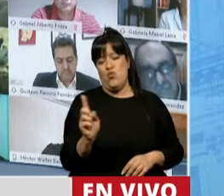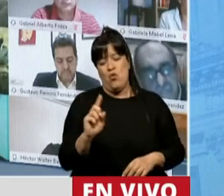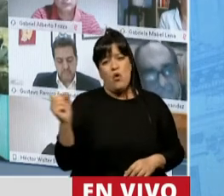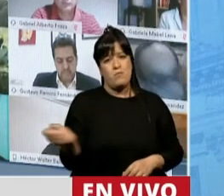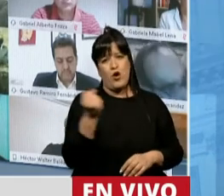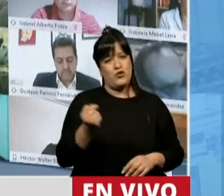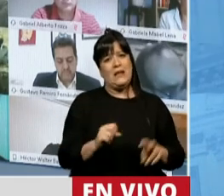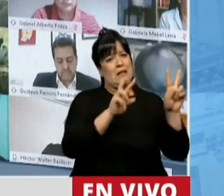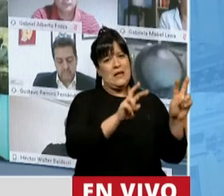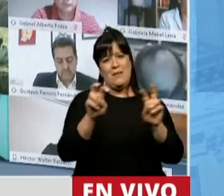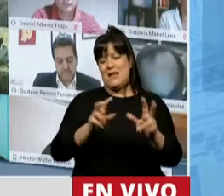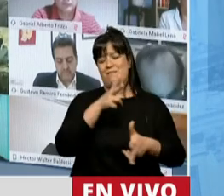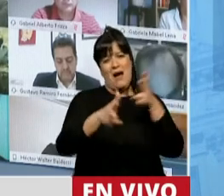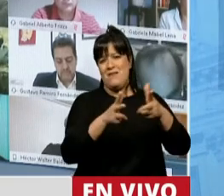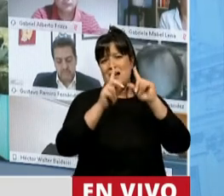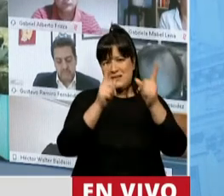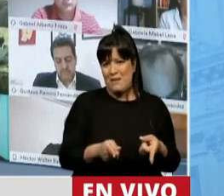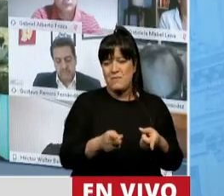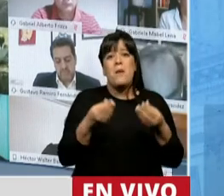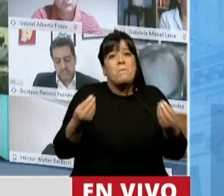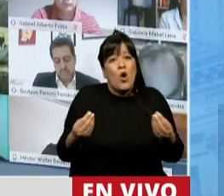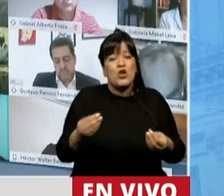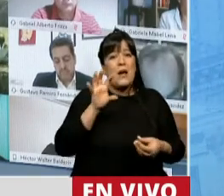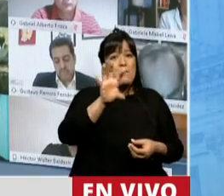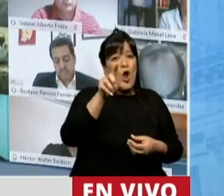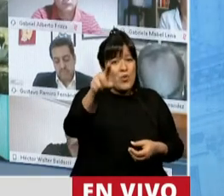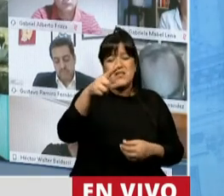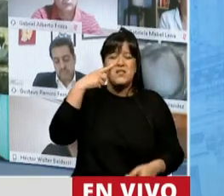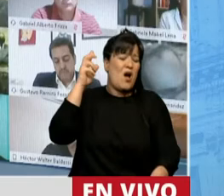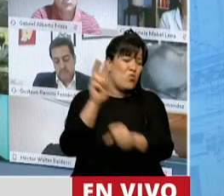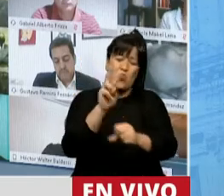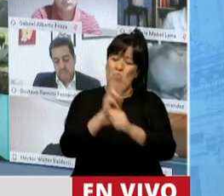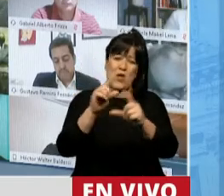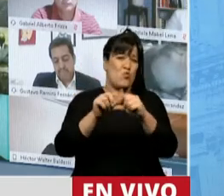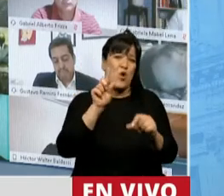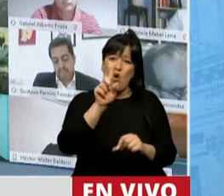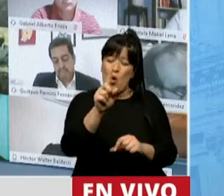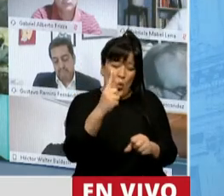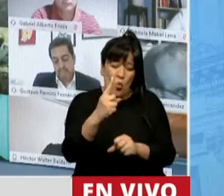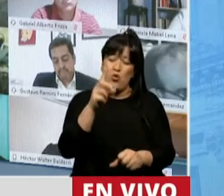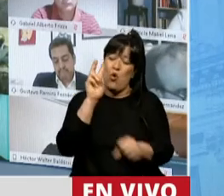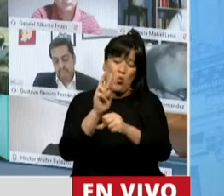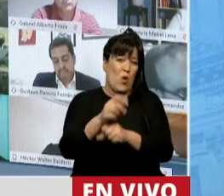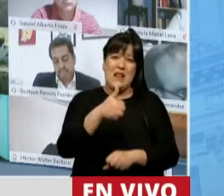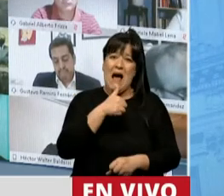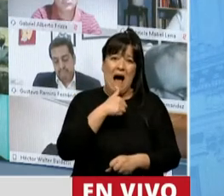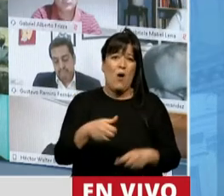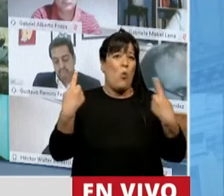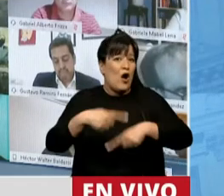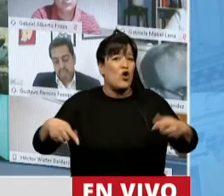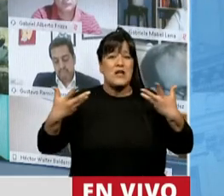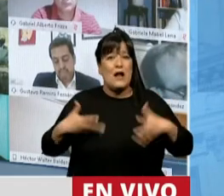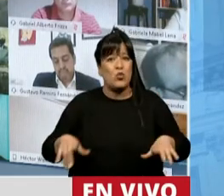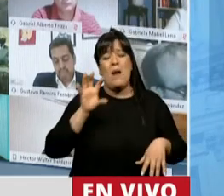estas cuestiones, señora Presidenta. Porque, claro, si hay una provincia que ha cuidado el agua, que ha cuidado los recursos naturales en nuestro país, esa